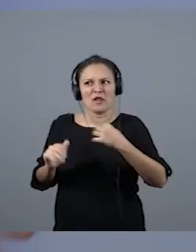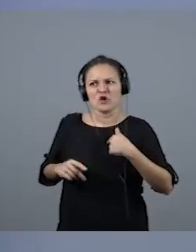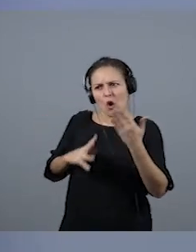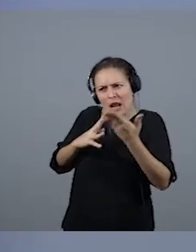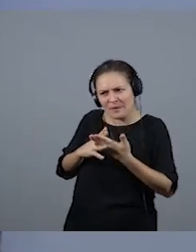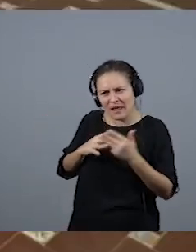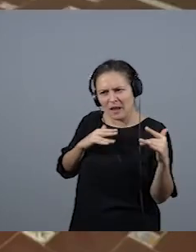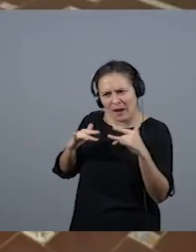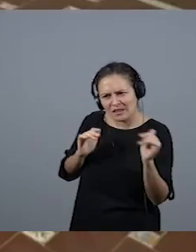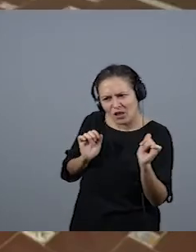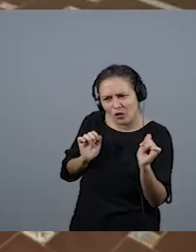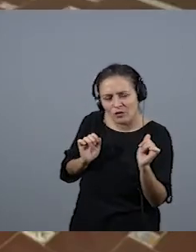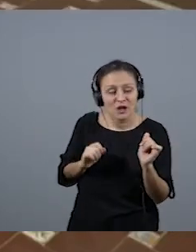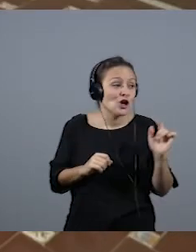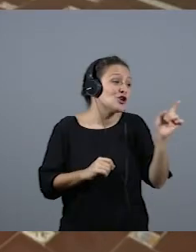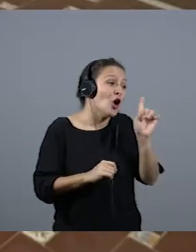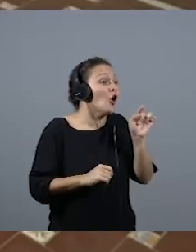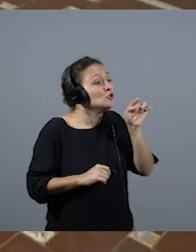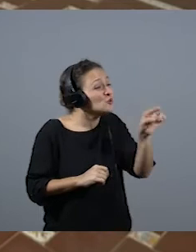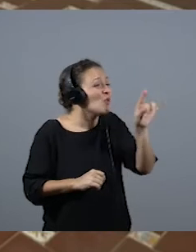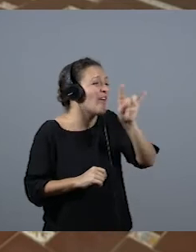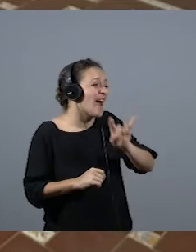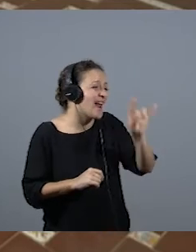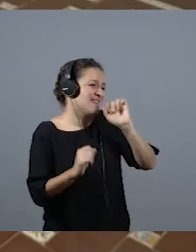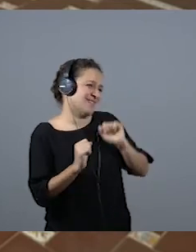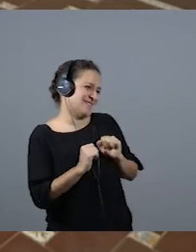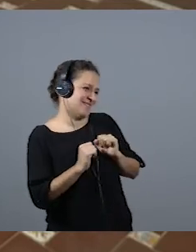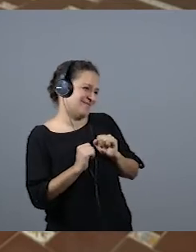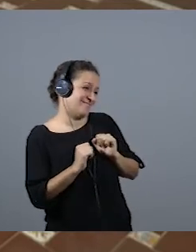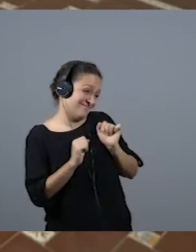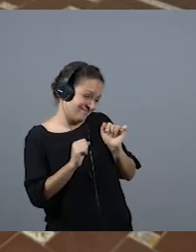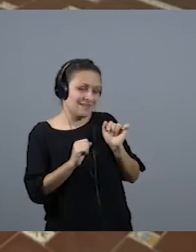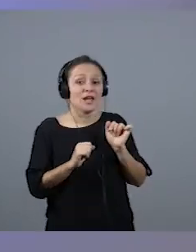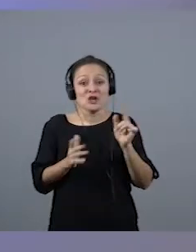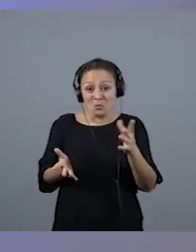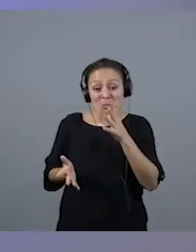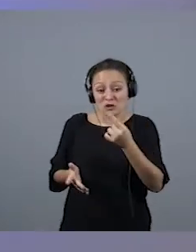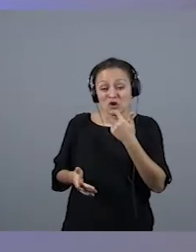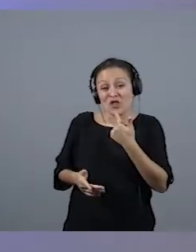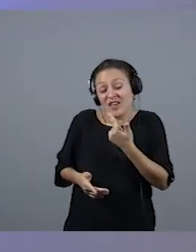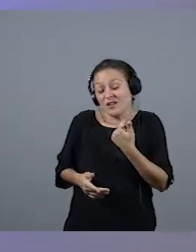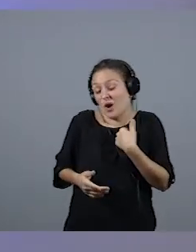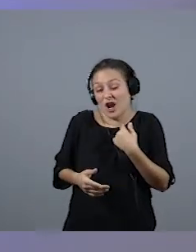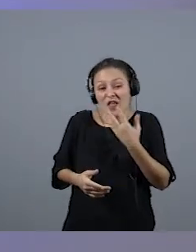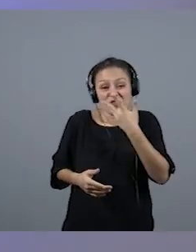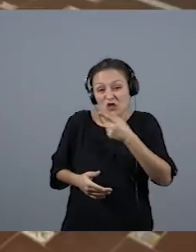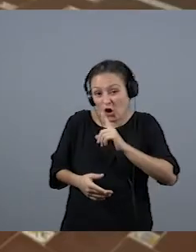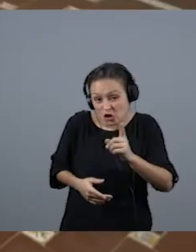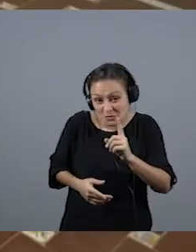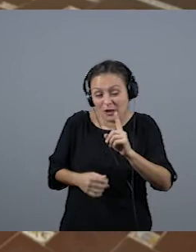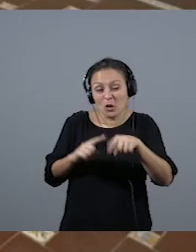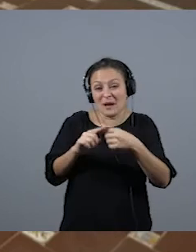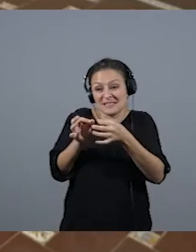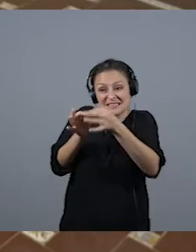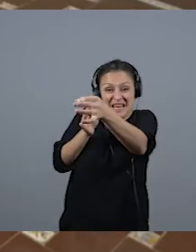Que tú estabas en Canarias y la otra... Eso fue lo que le contesté, digo, el desconocimiento y la lejanía posiblemente no te hagan saber. lo